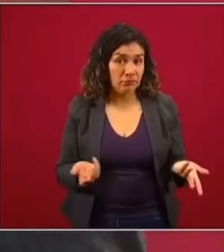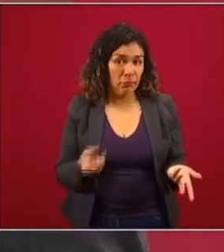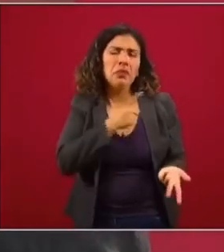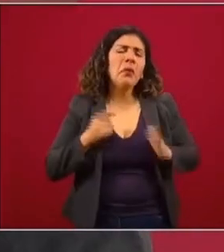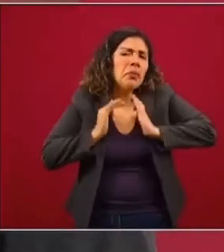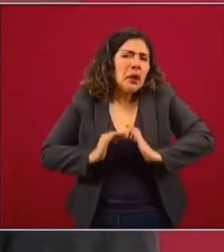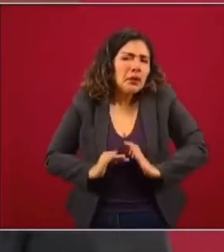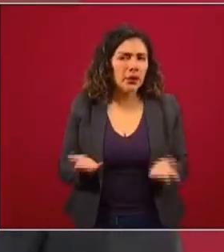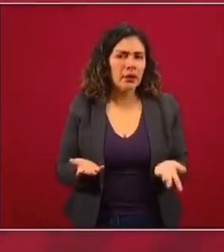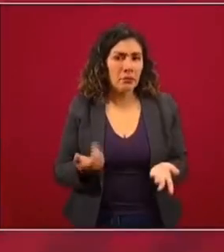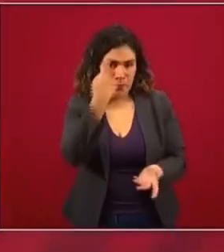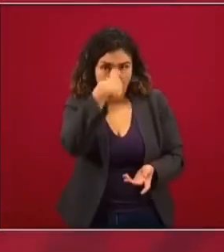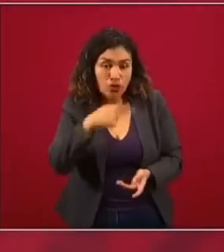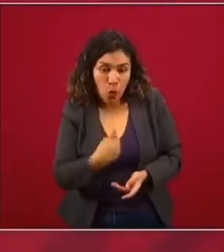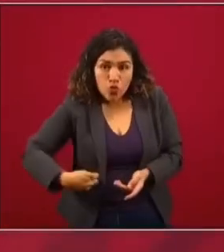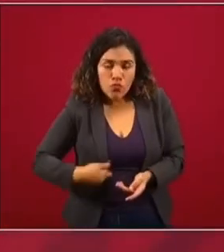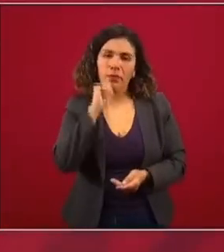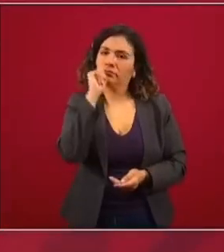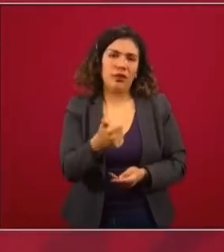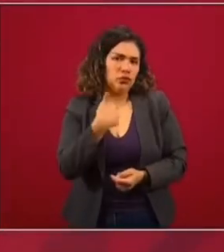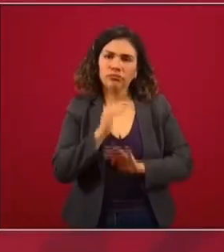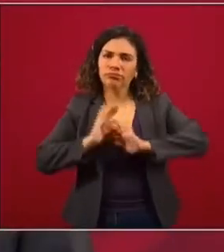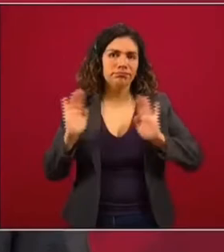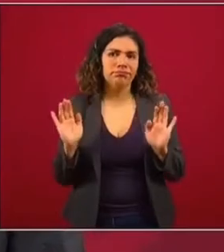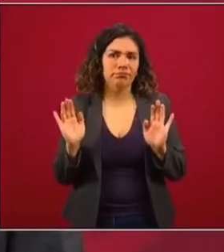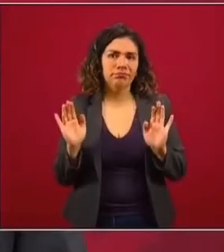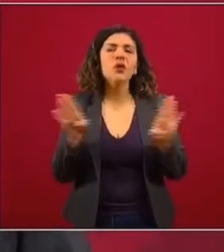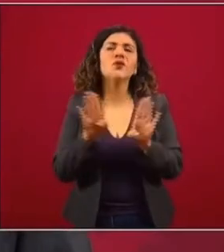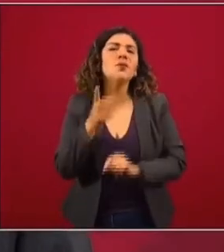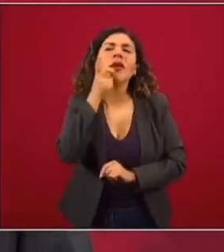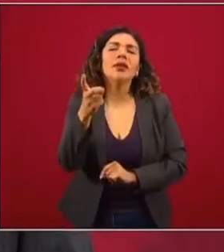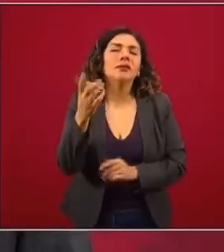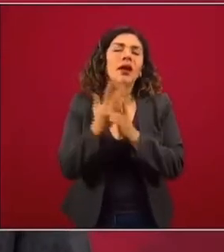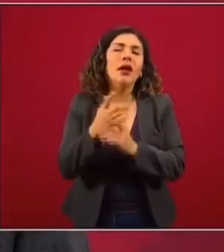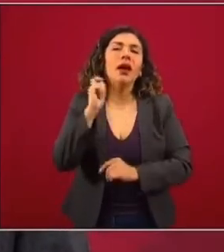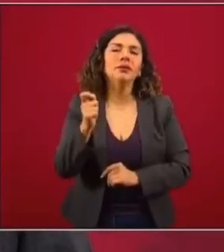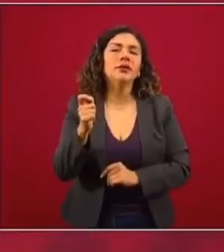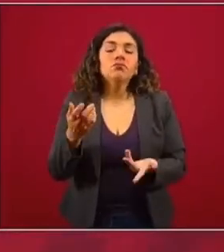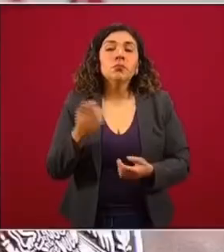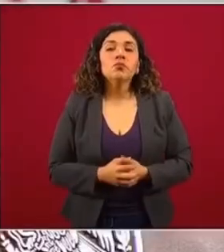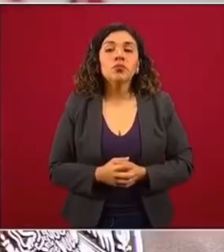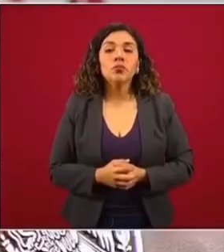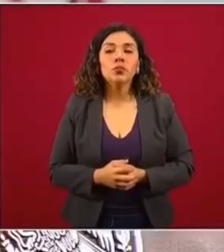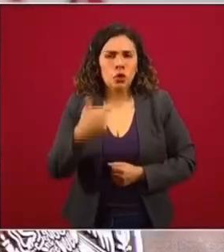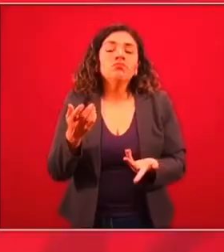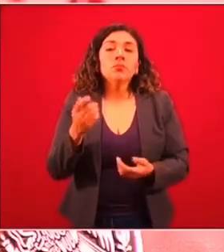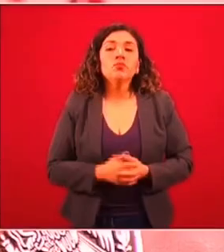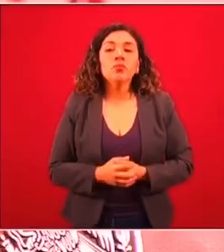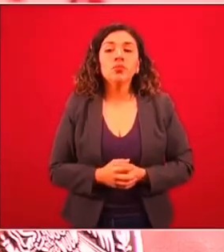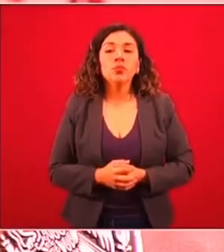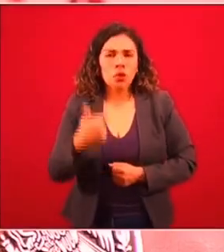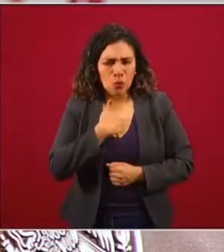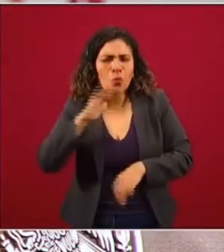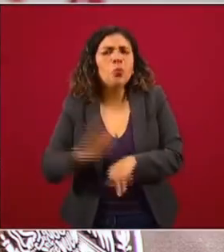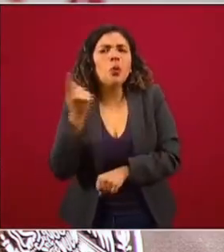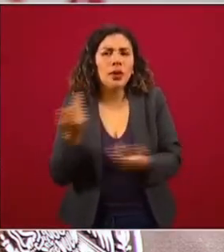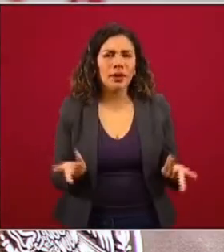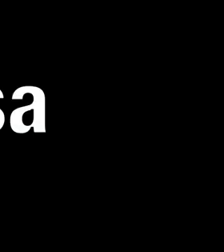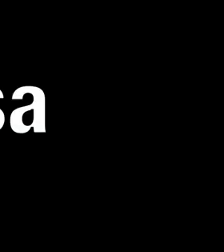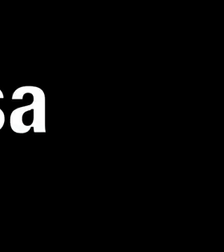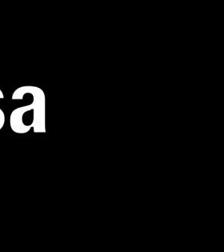Debe estar tranquilo, pero cuando me eche la culpa a mí, ahora sí que como diría el clásico, ¿y yo por qué? ¿Y yo por qué?